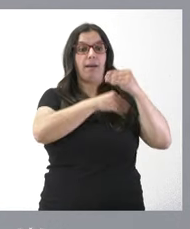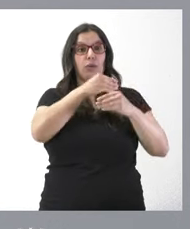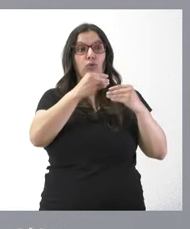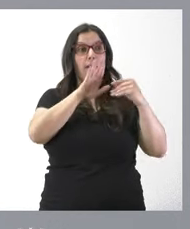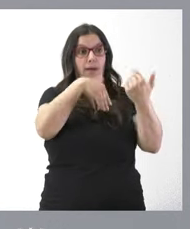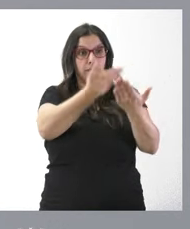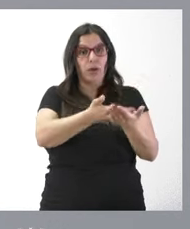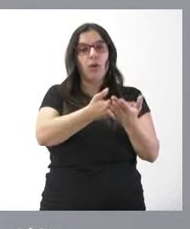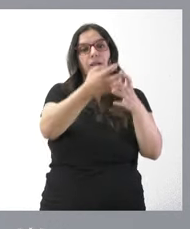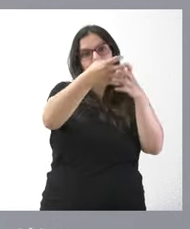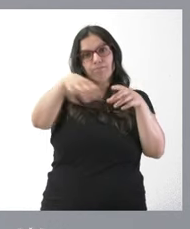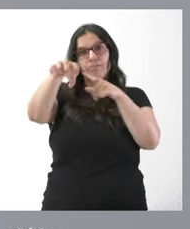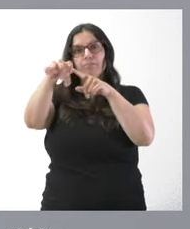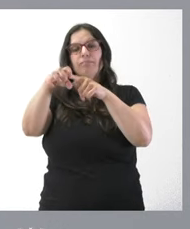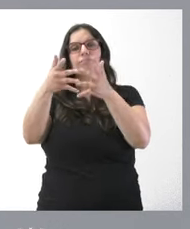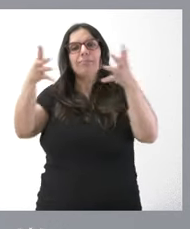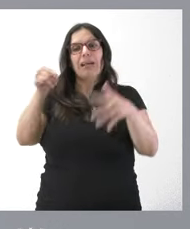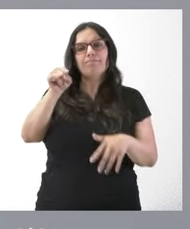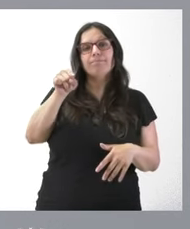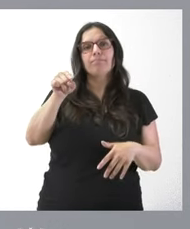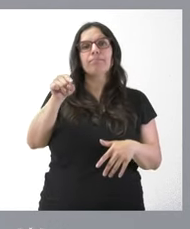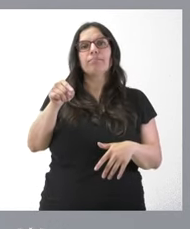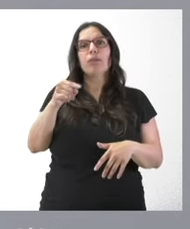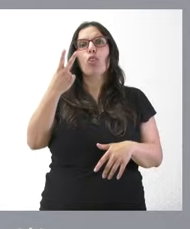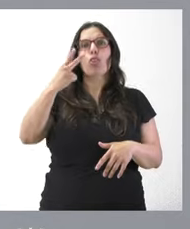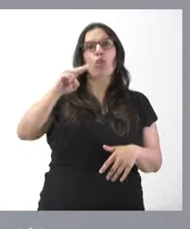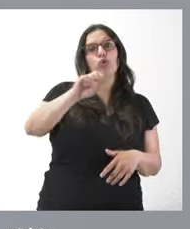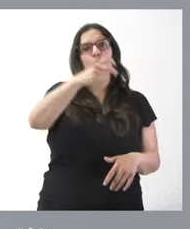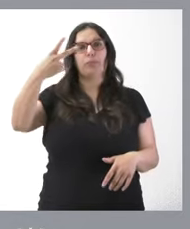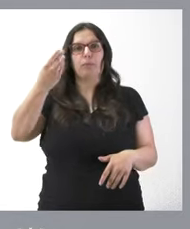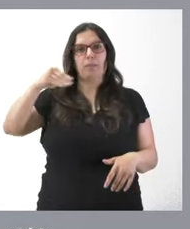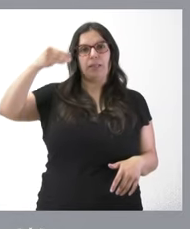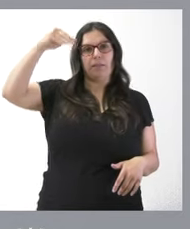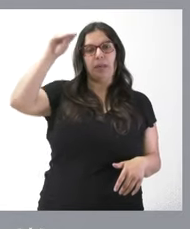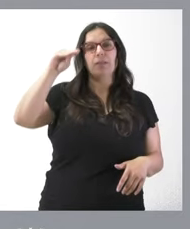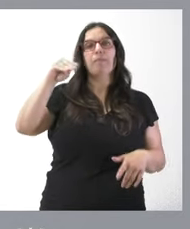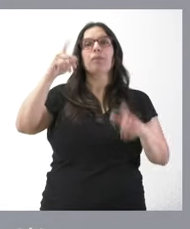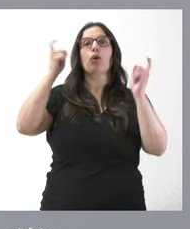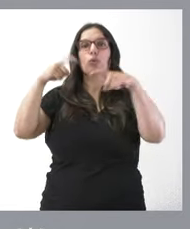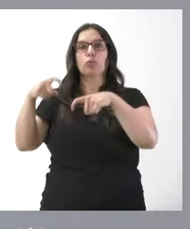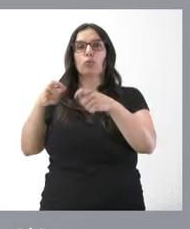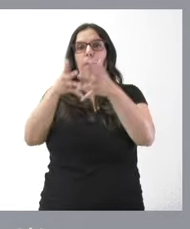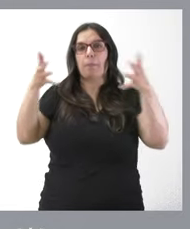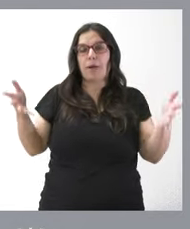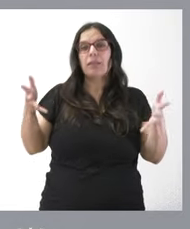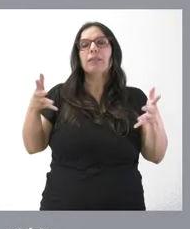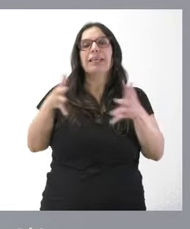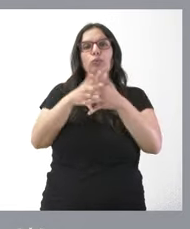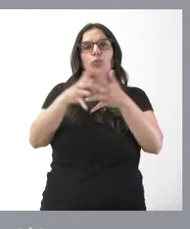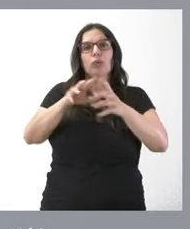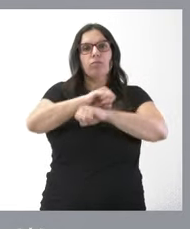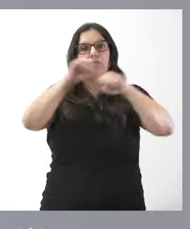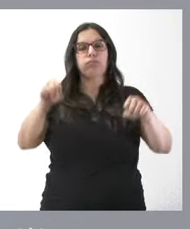ampliar este hospital en dos nuevas plantas, incrementar consultas y reforzar infraestructuras como el